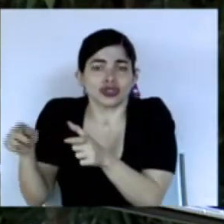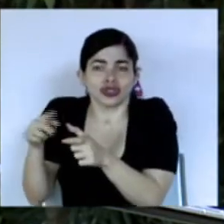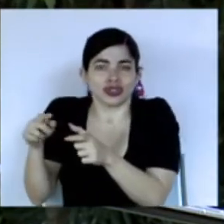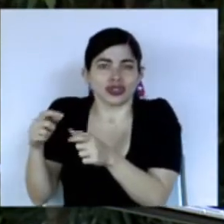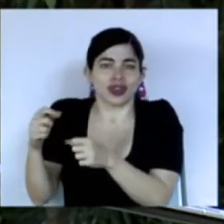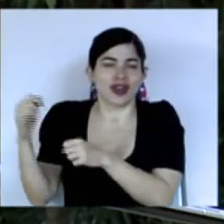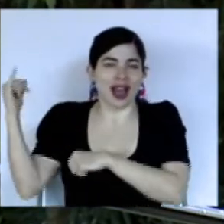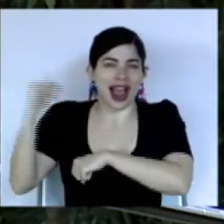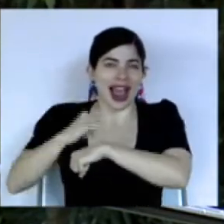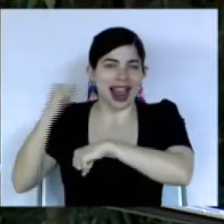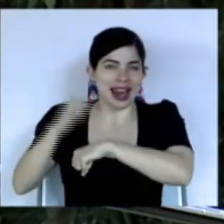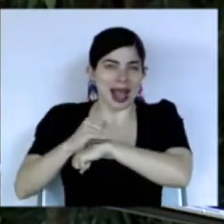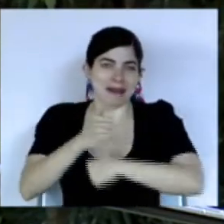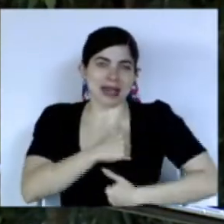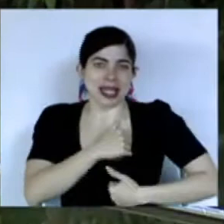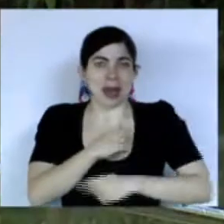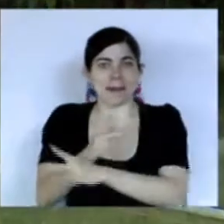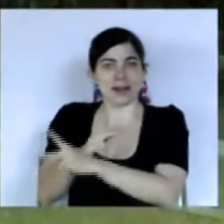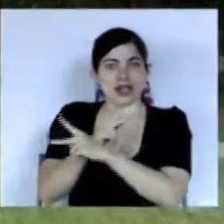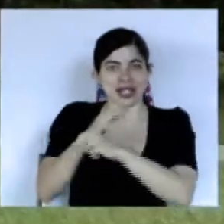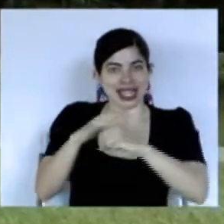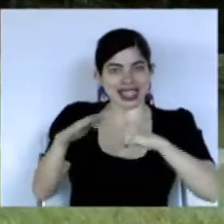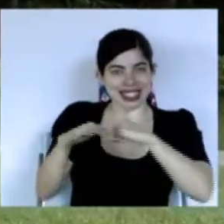protegiendo la isla